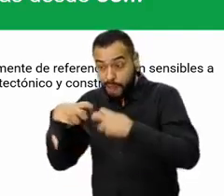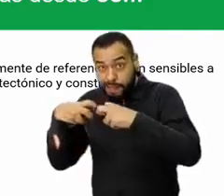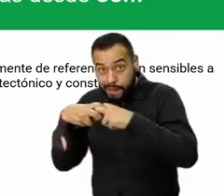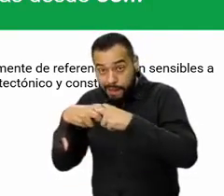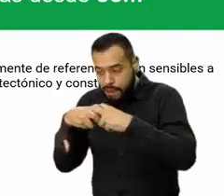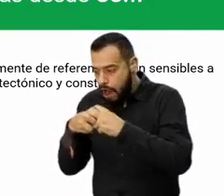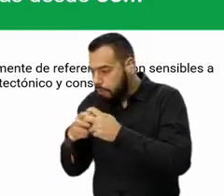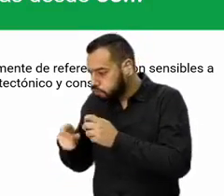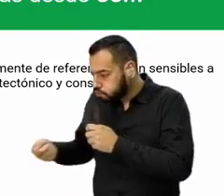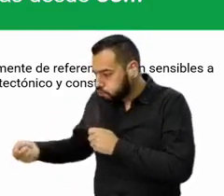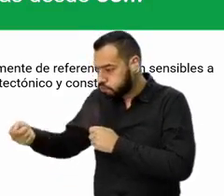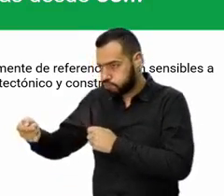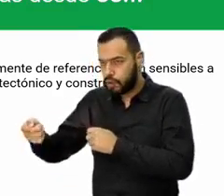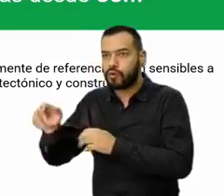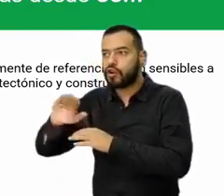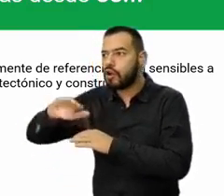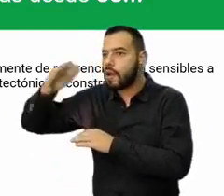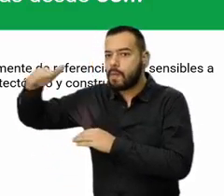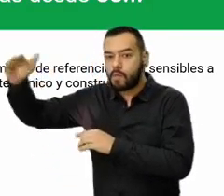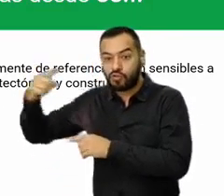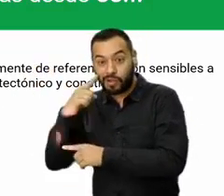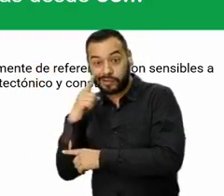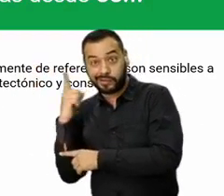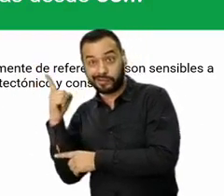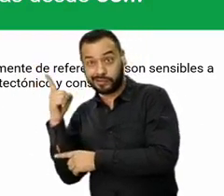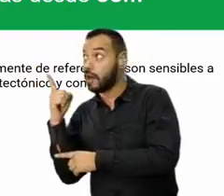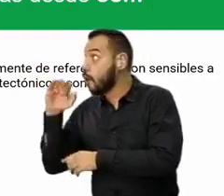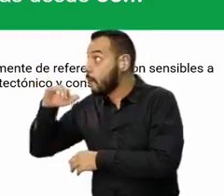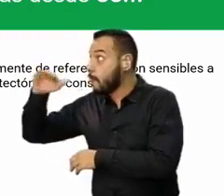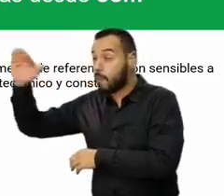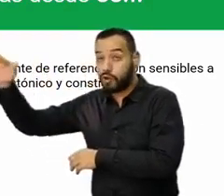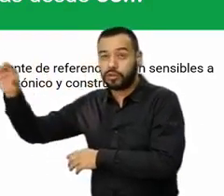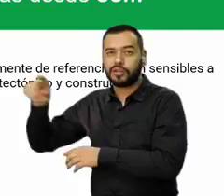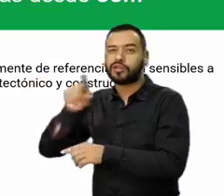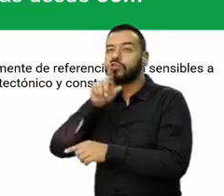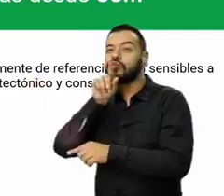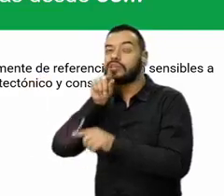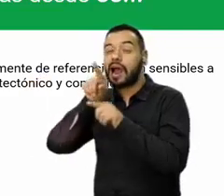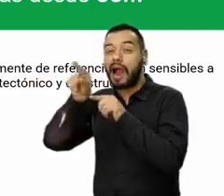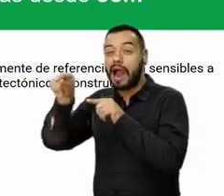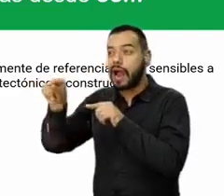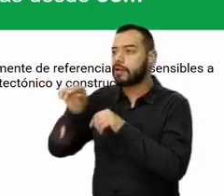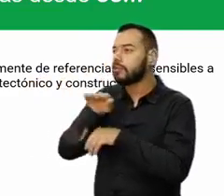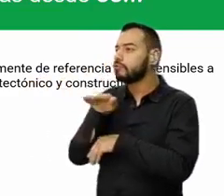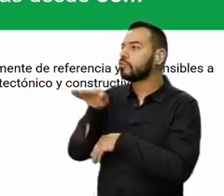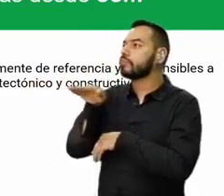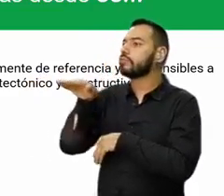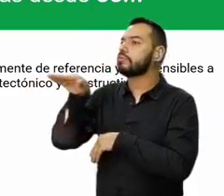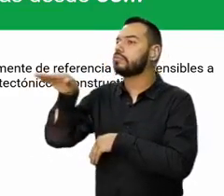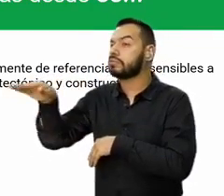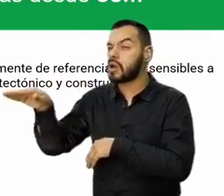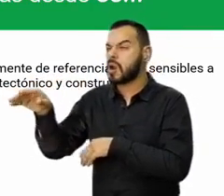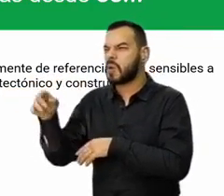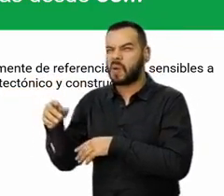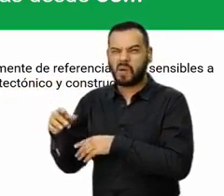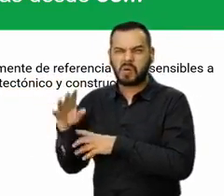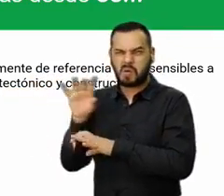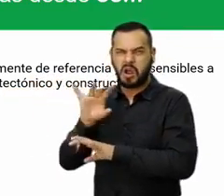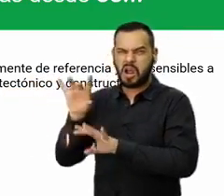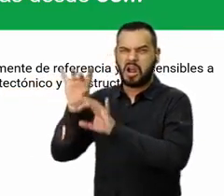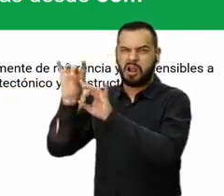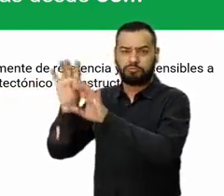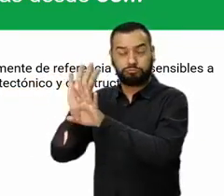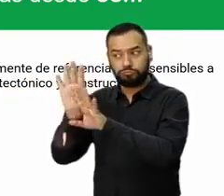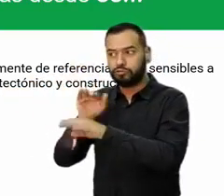eso hablamos de la reserva natural. Porque queremos que cuando lleguen las aves migratorias estén acá y hay algo importante, nosotros